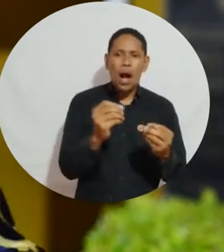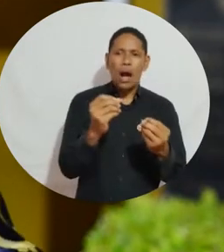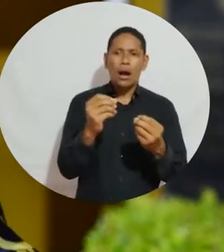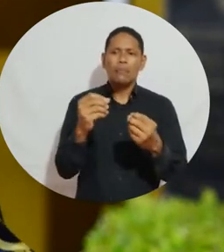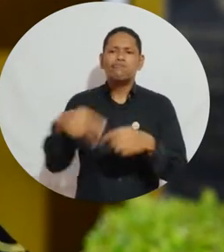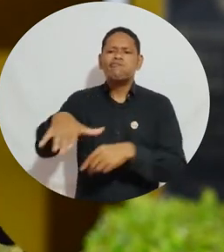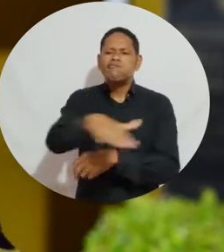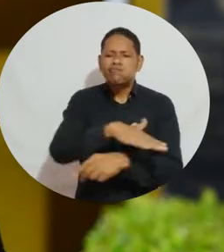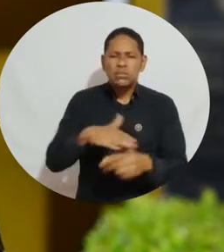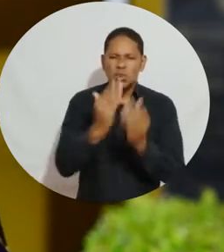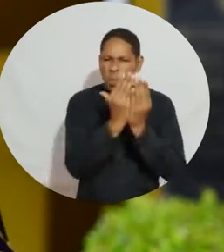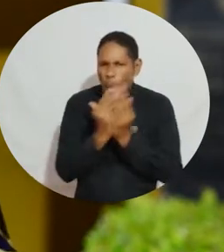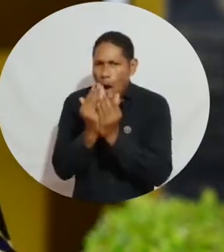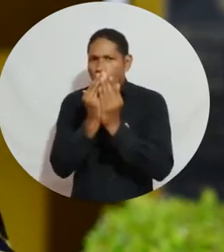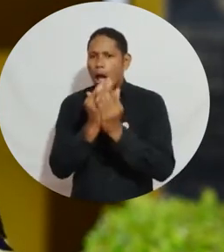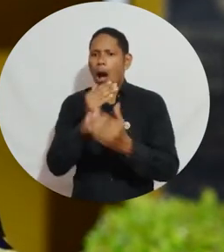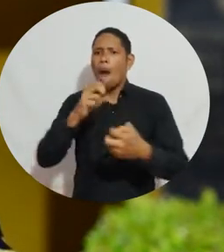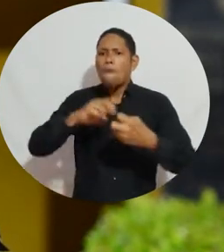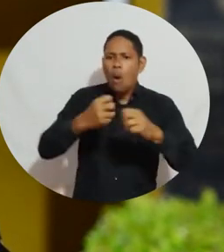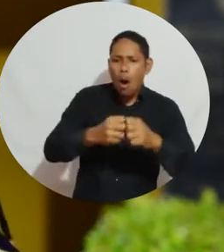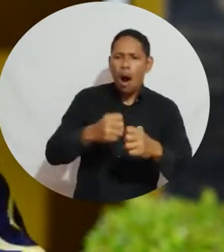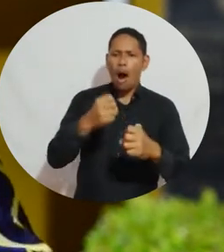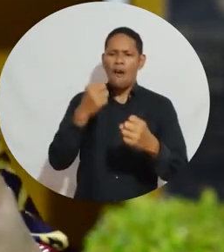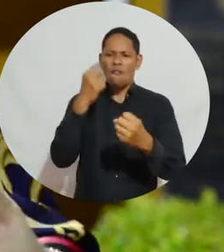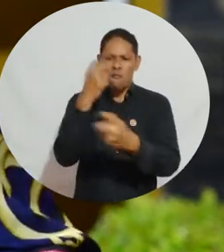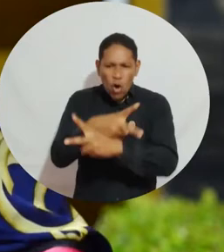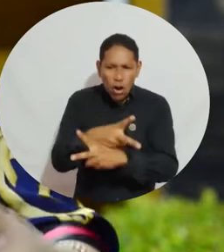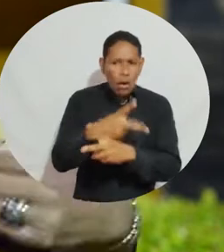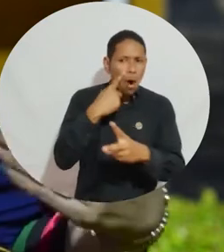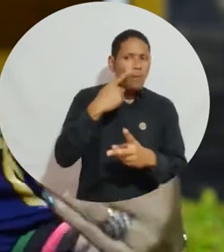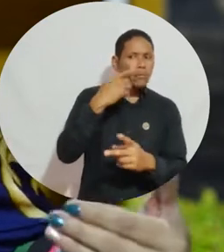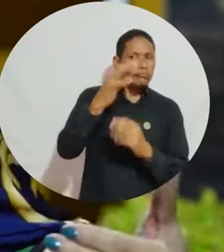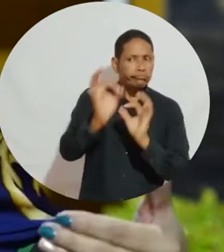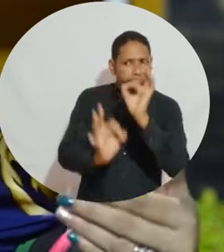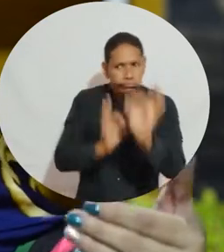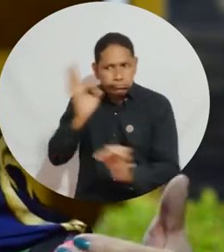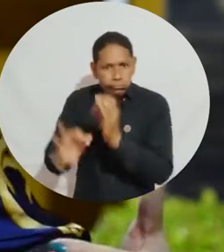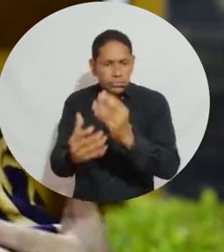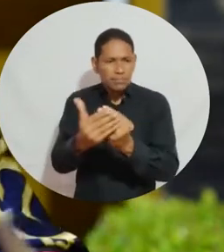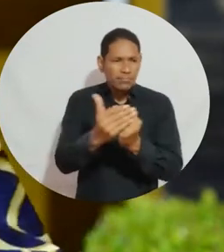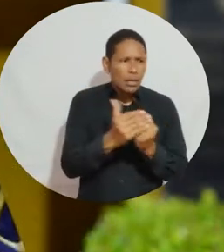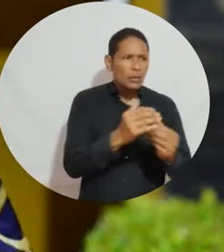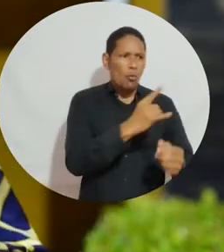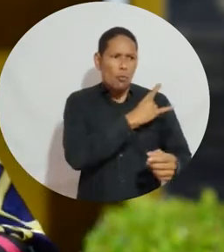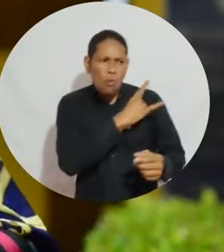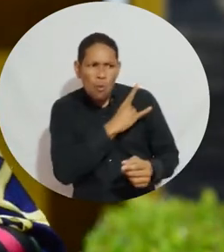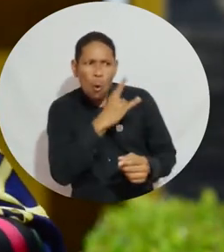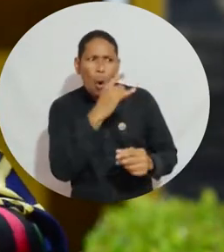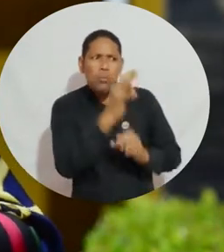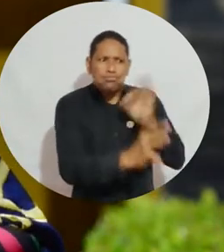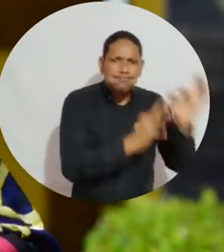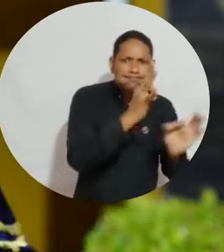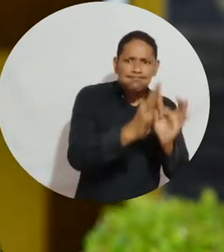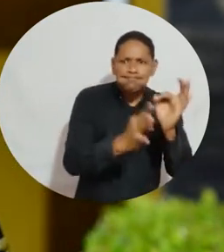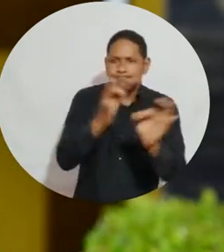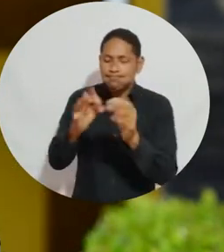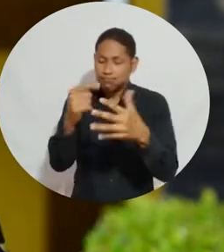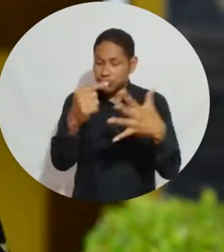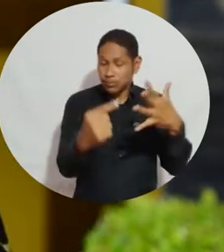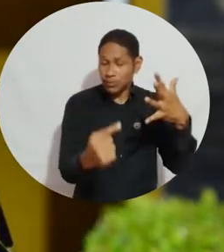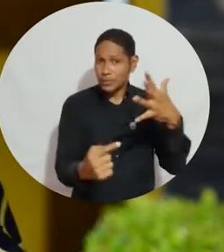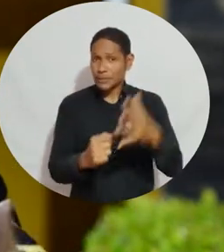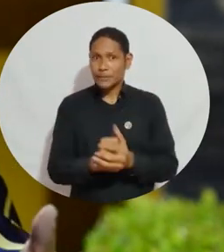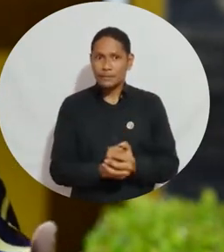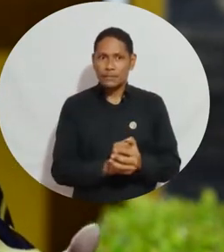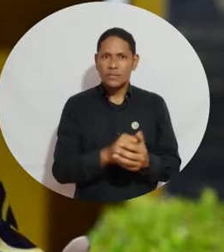de violencia que se pueden presentar en los entornos educativos, no solamente a nivel escolar, sino también en las casas de estudios